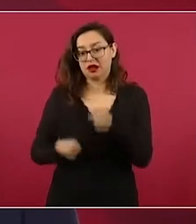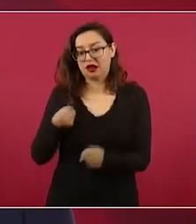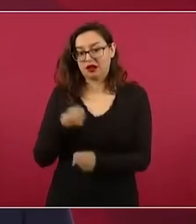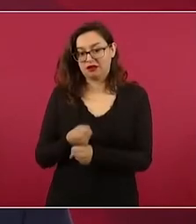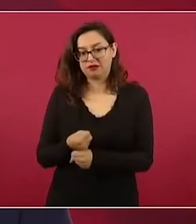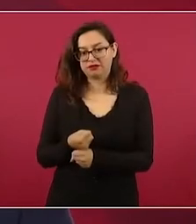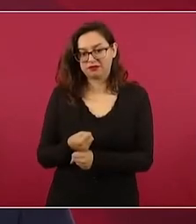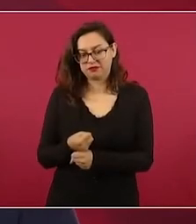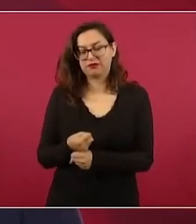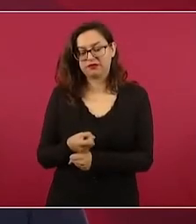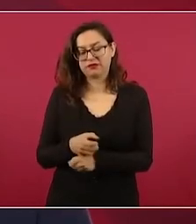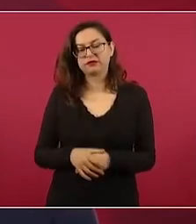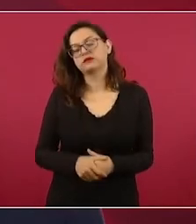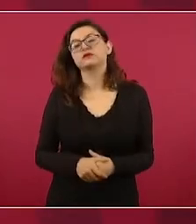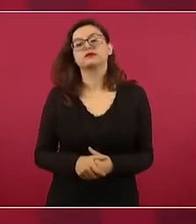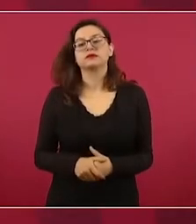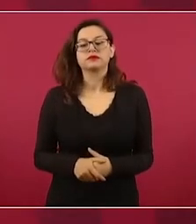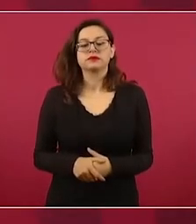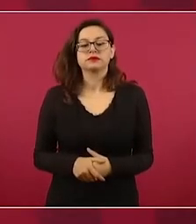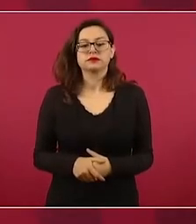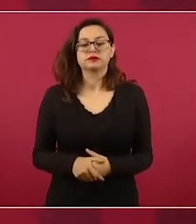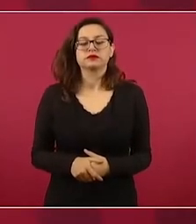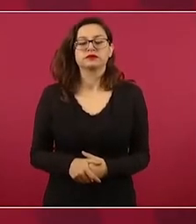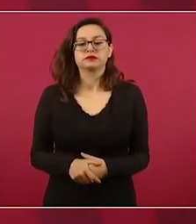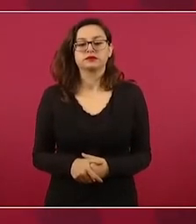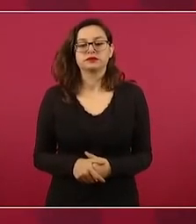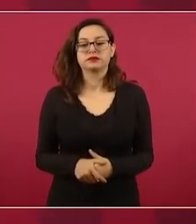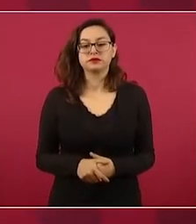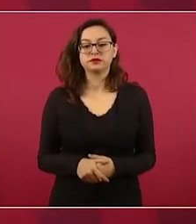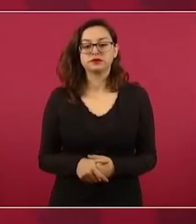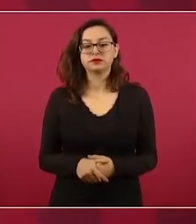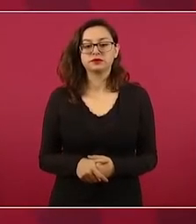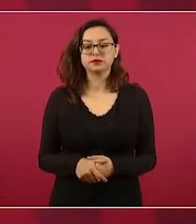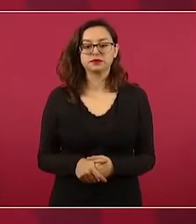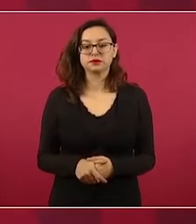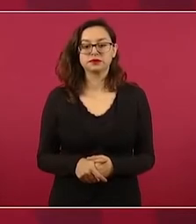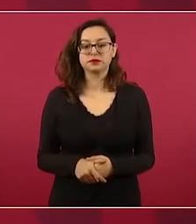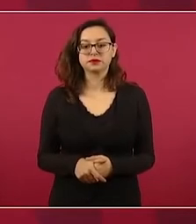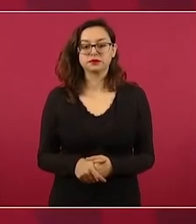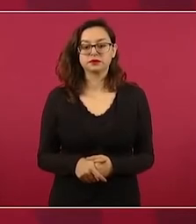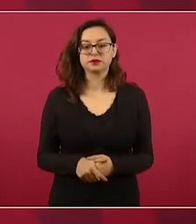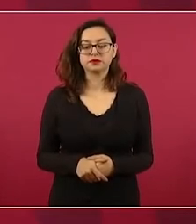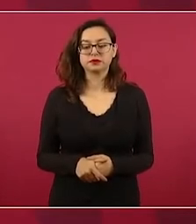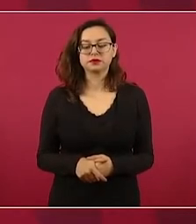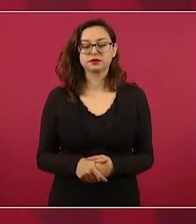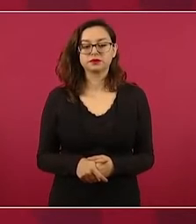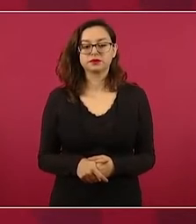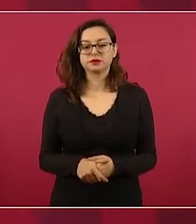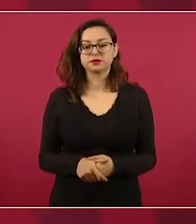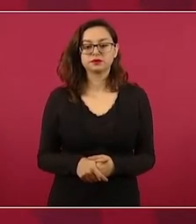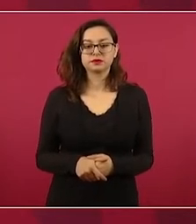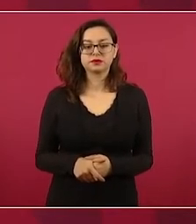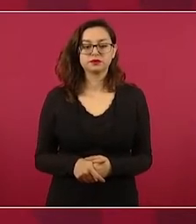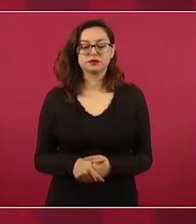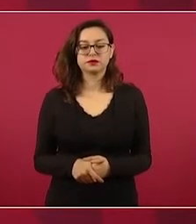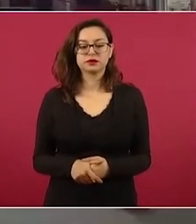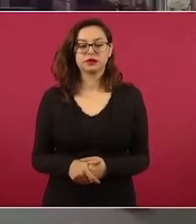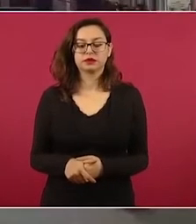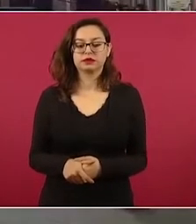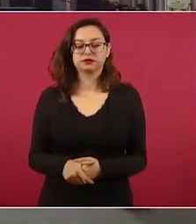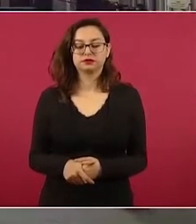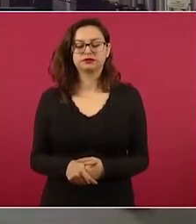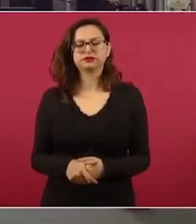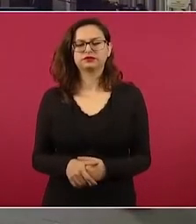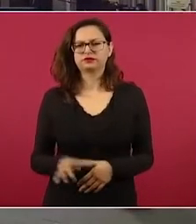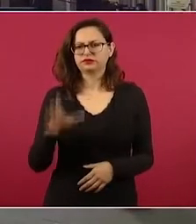Hay un libro bueno sobre